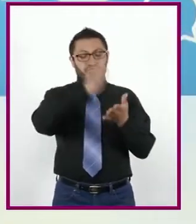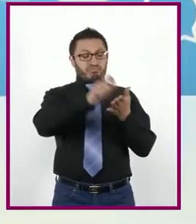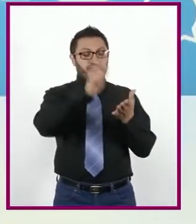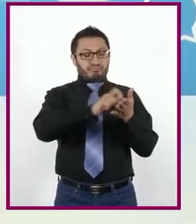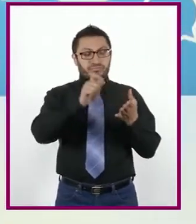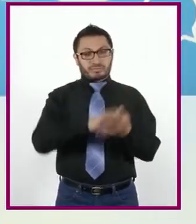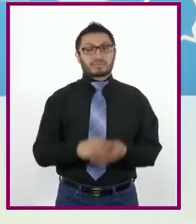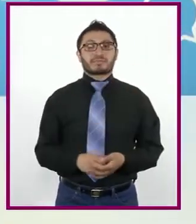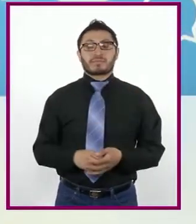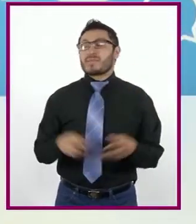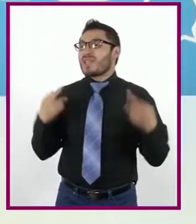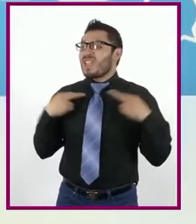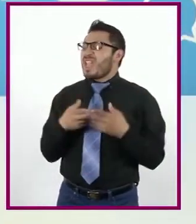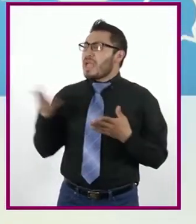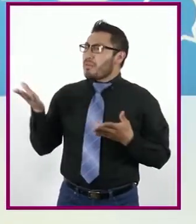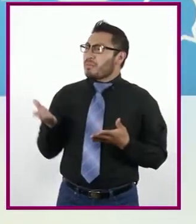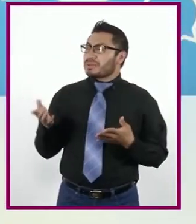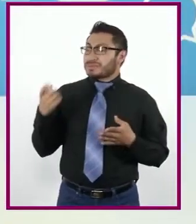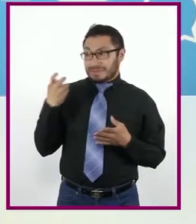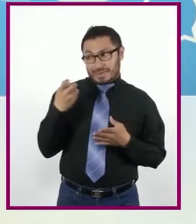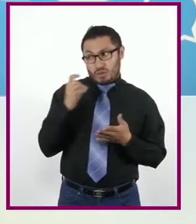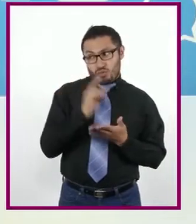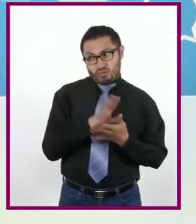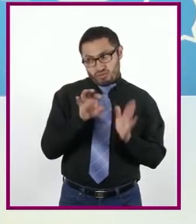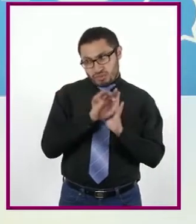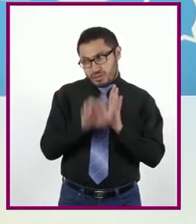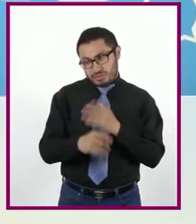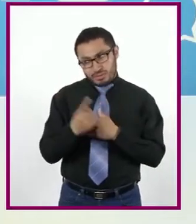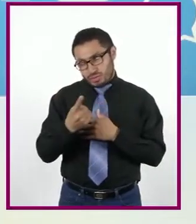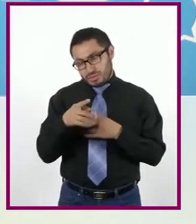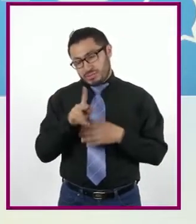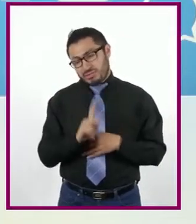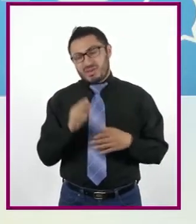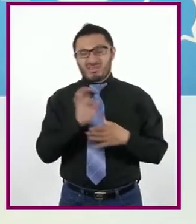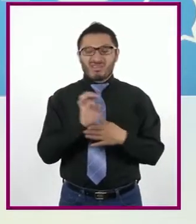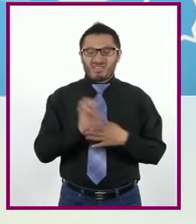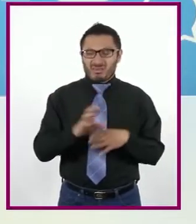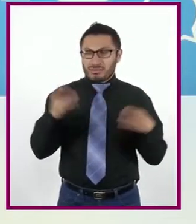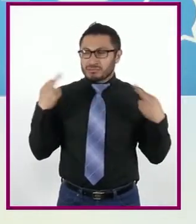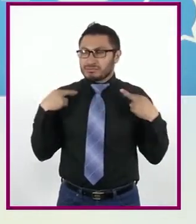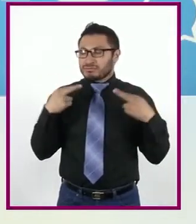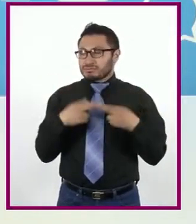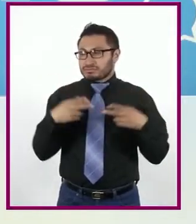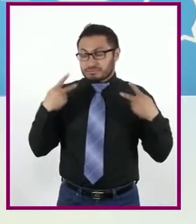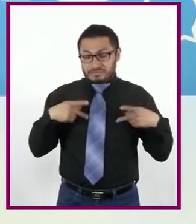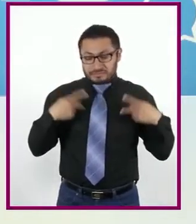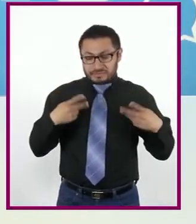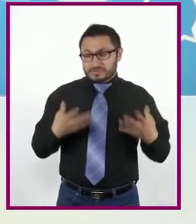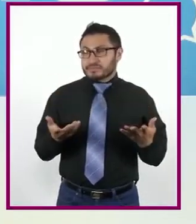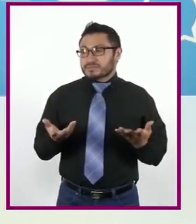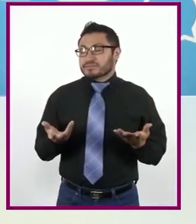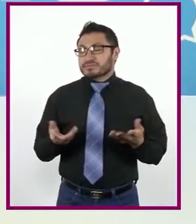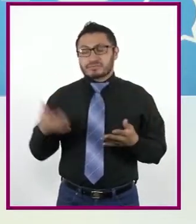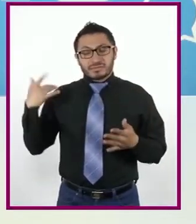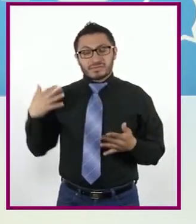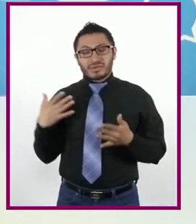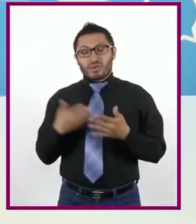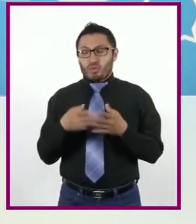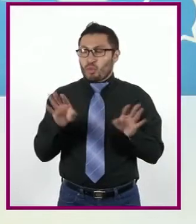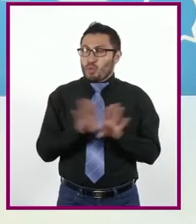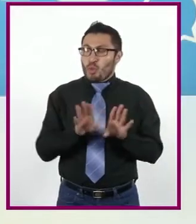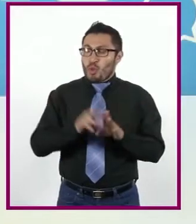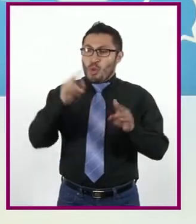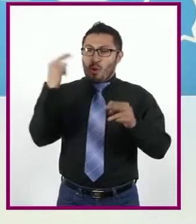Profesora, este es solo un ejemplo, pero entonces el ser humano a lo largo de su historia ha tenido que satisfacer